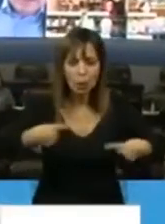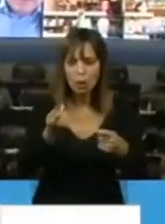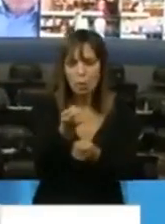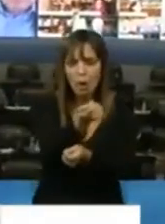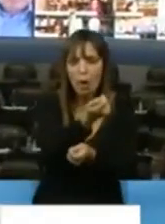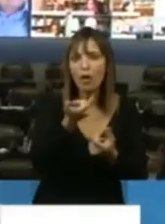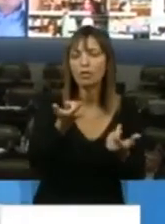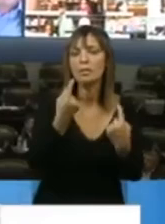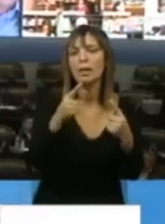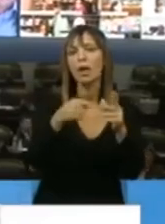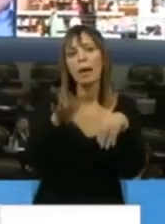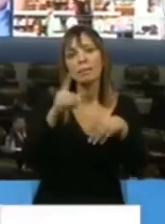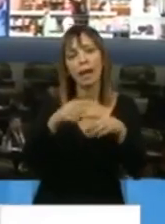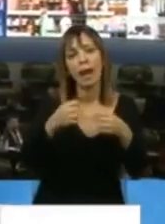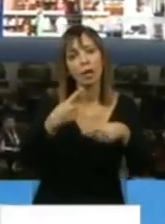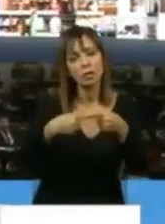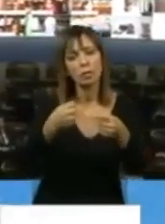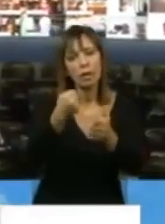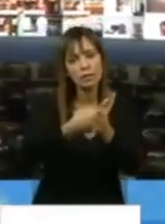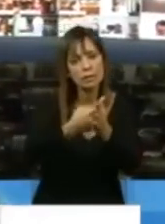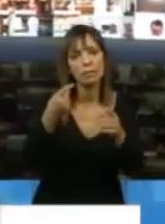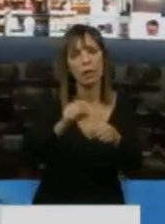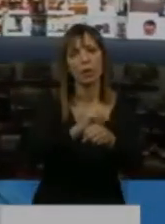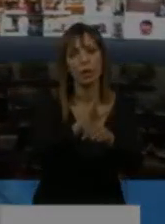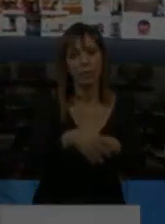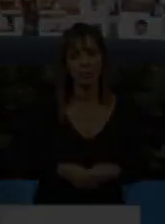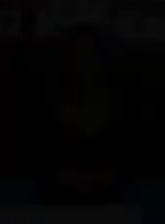fundamentalmente para hacer frente a esta pandemia. Muchas gracias. Gracias diputado.